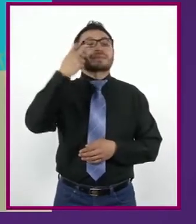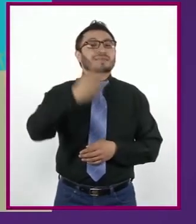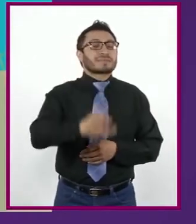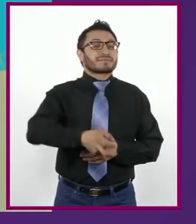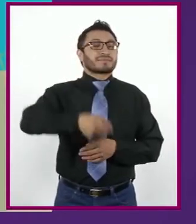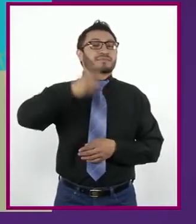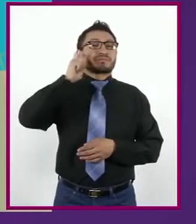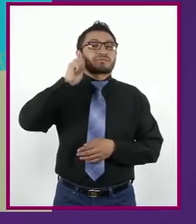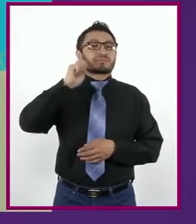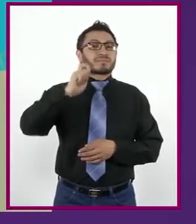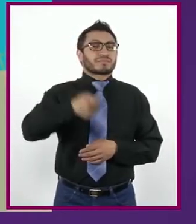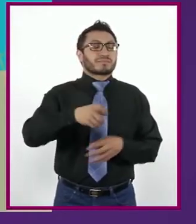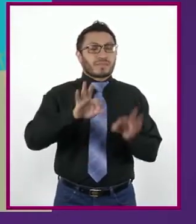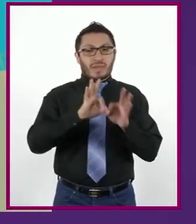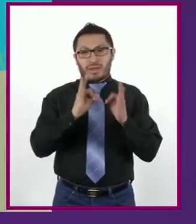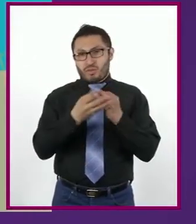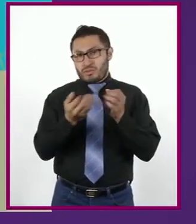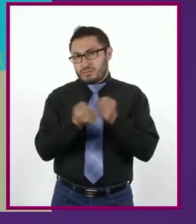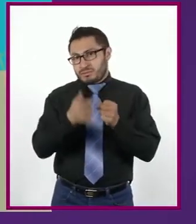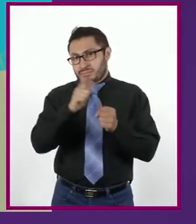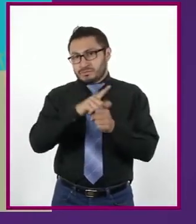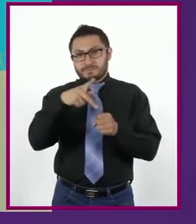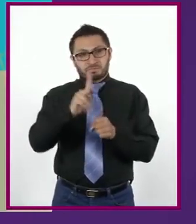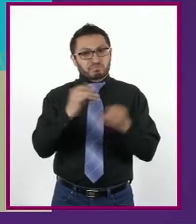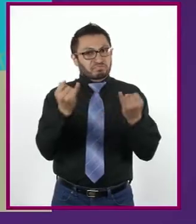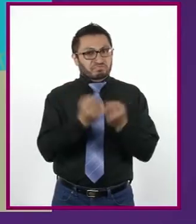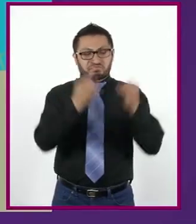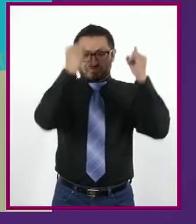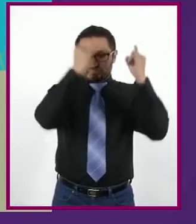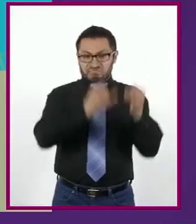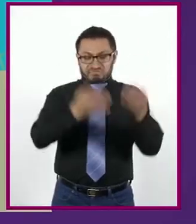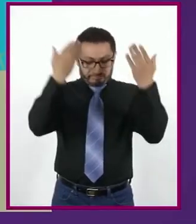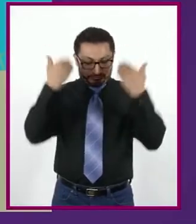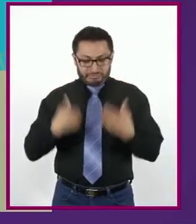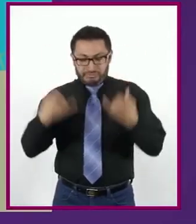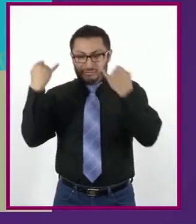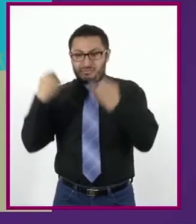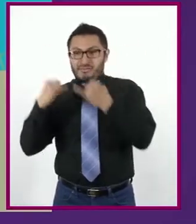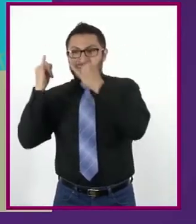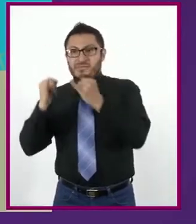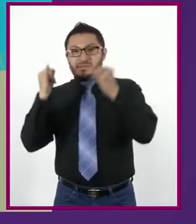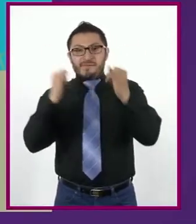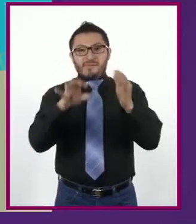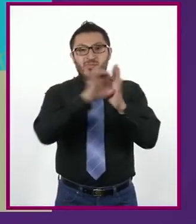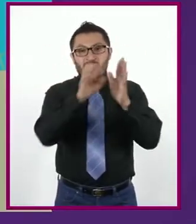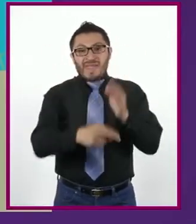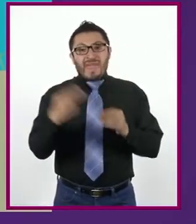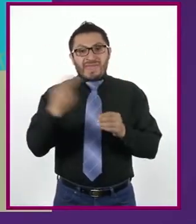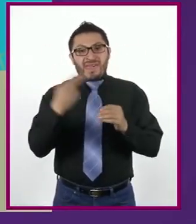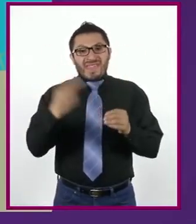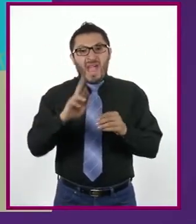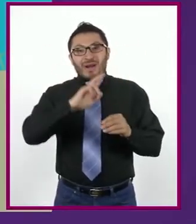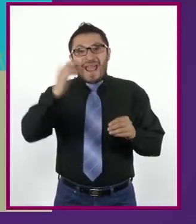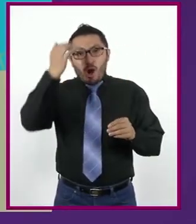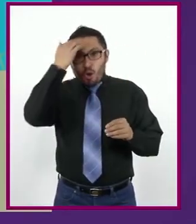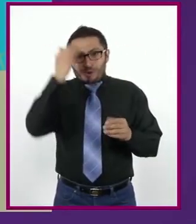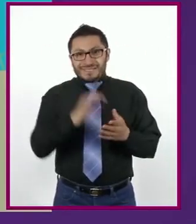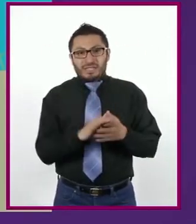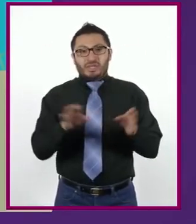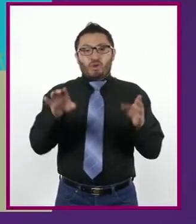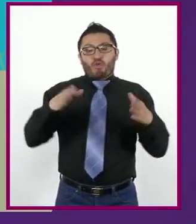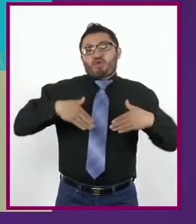tienen un aspecto social, pero también personal. Tenemos, por ejemplo, necesidad de ser reconocidos,